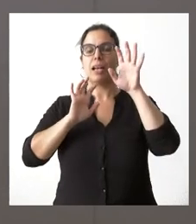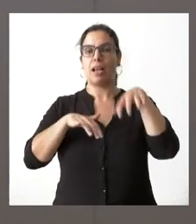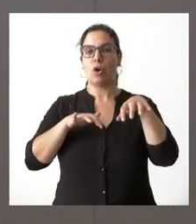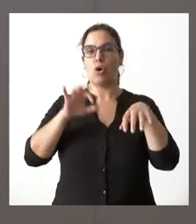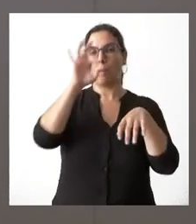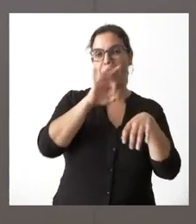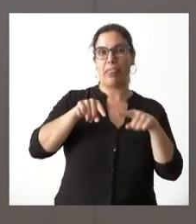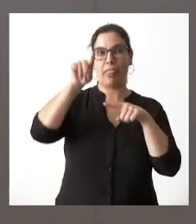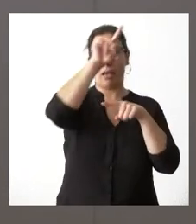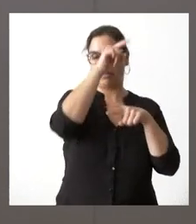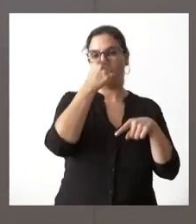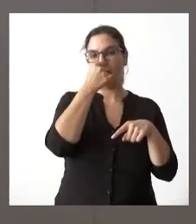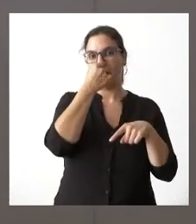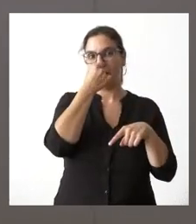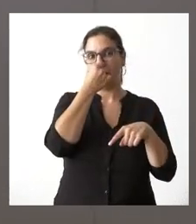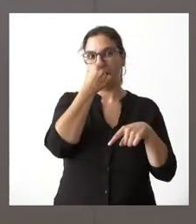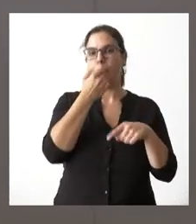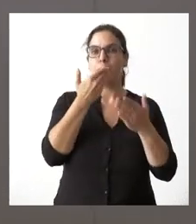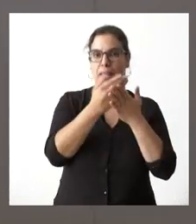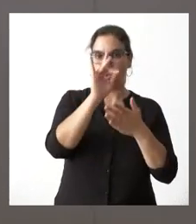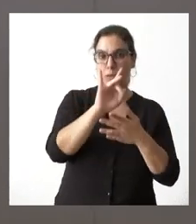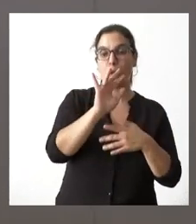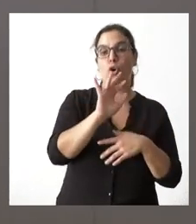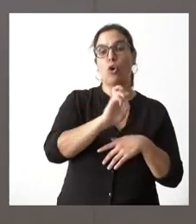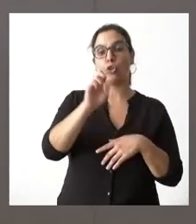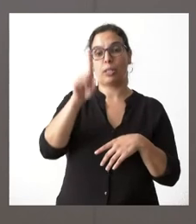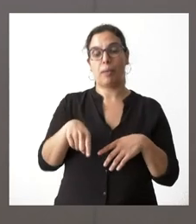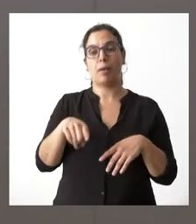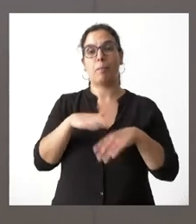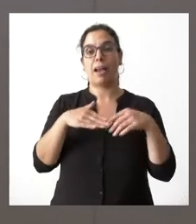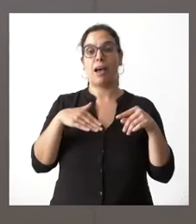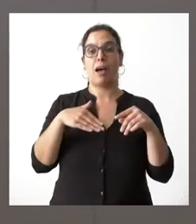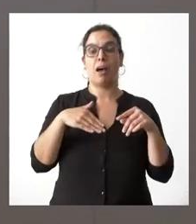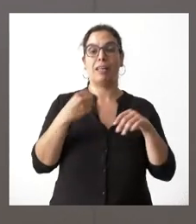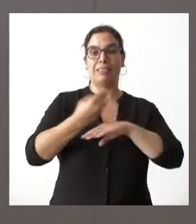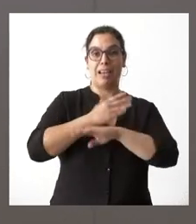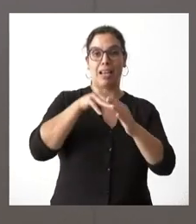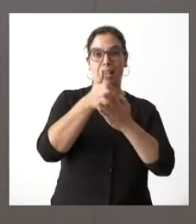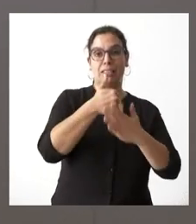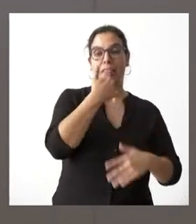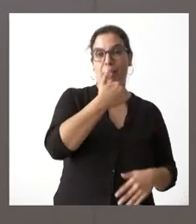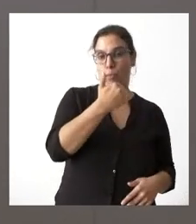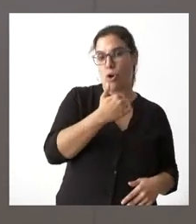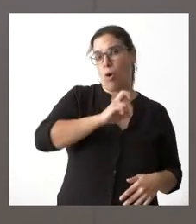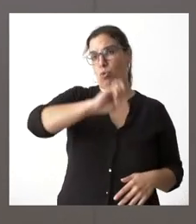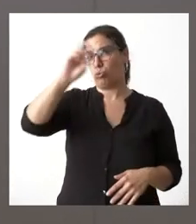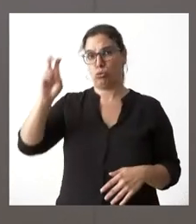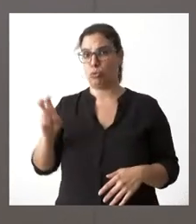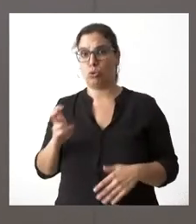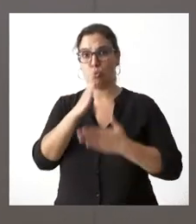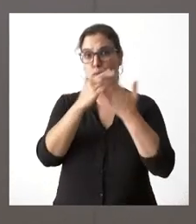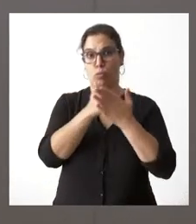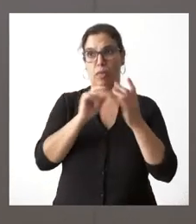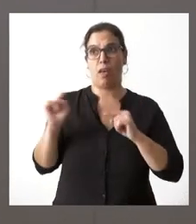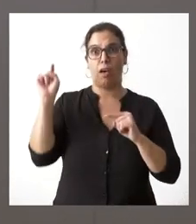Palencia-León que también lo pedimos sino la que llega a Zamora y la que llega al resto de puntos de nuestra comunidad autónoma es que